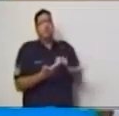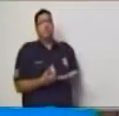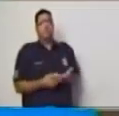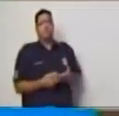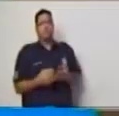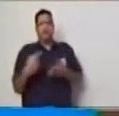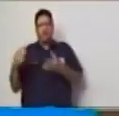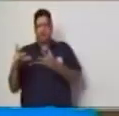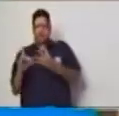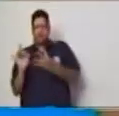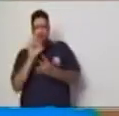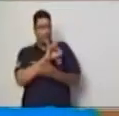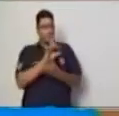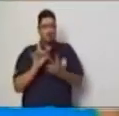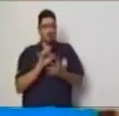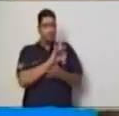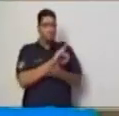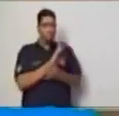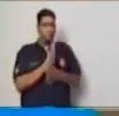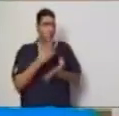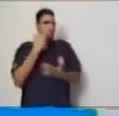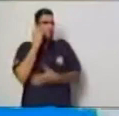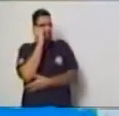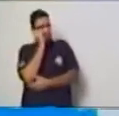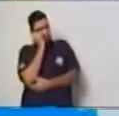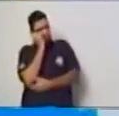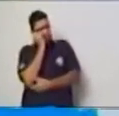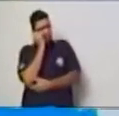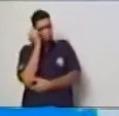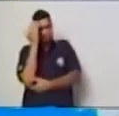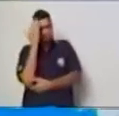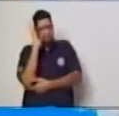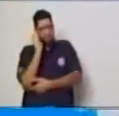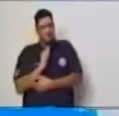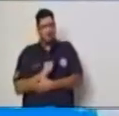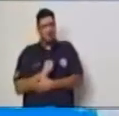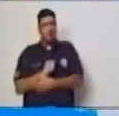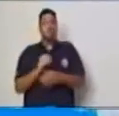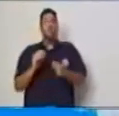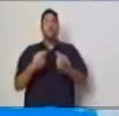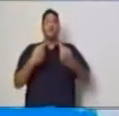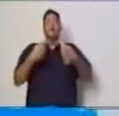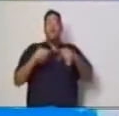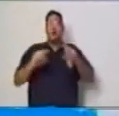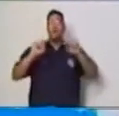conocer qué es una variable